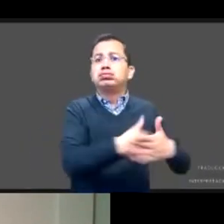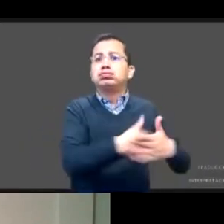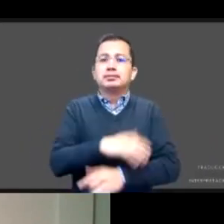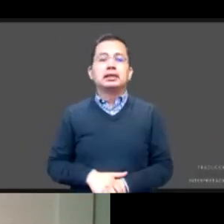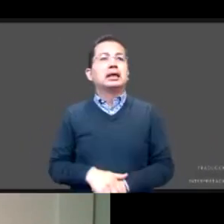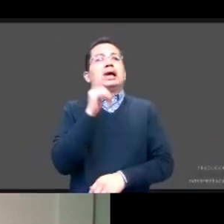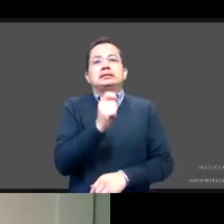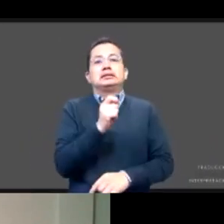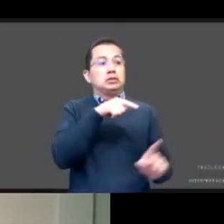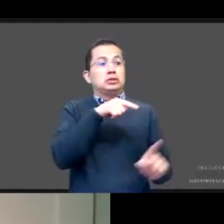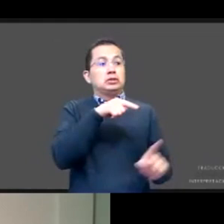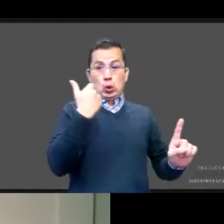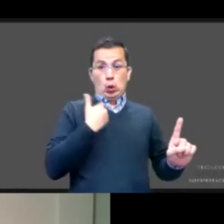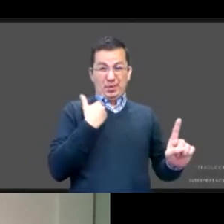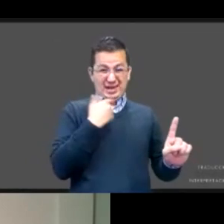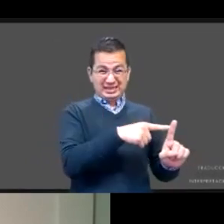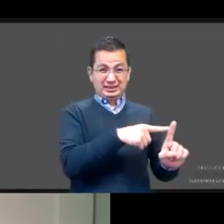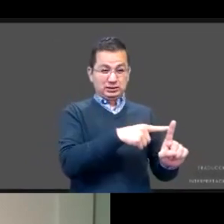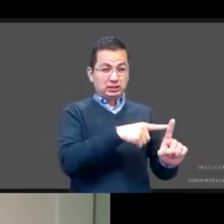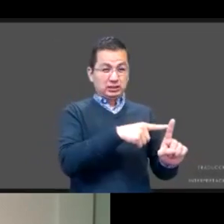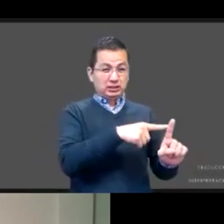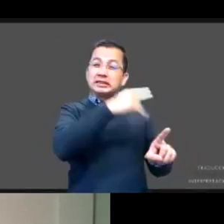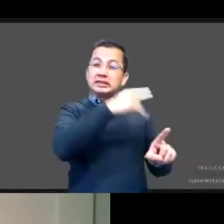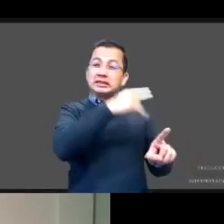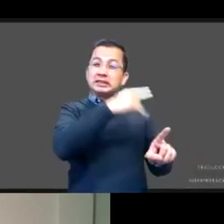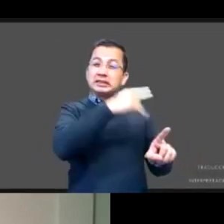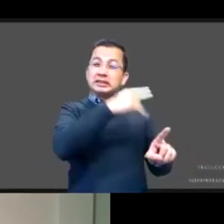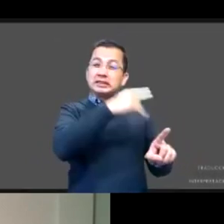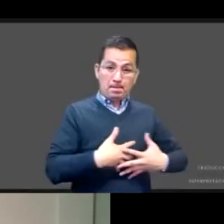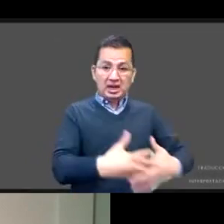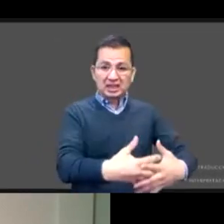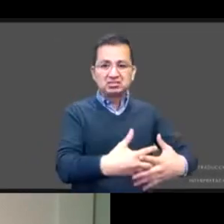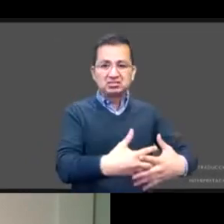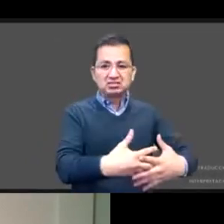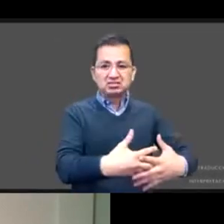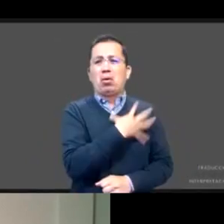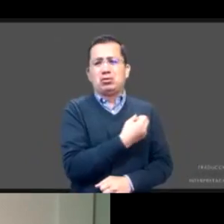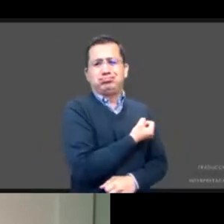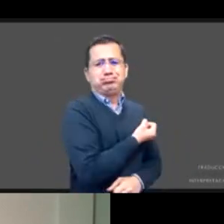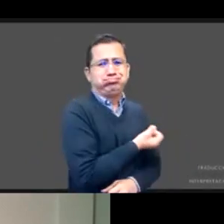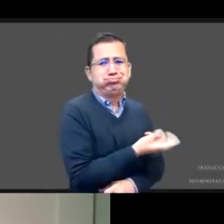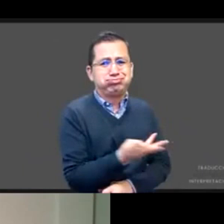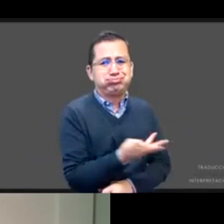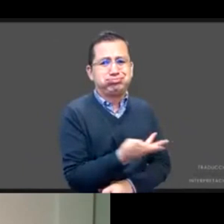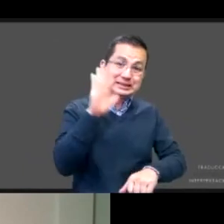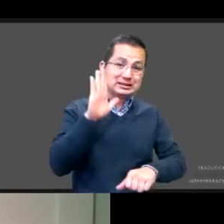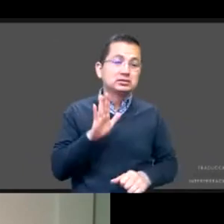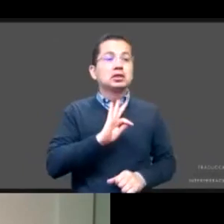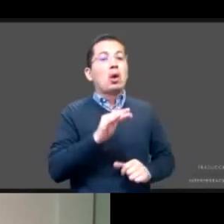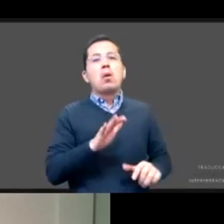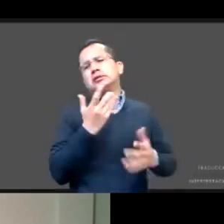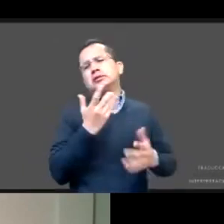probable que tengan más hijos a lo largo de su vida reproductiva que aquellas que lograron postregar el embarazo. El nivel